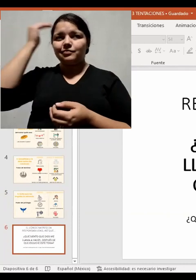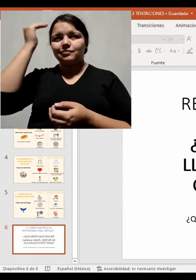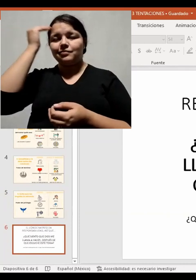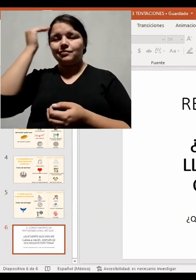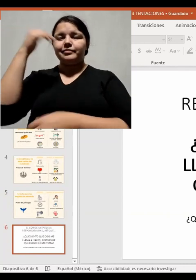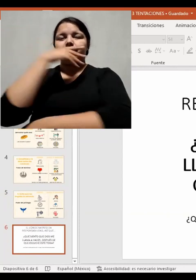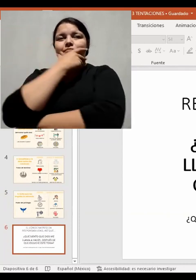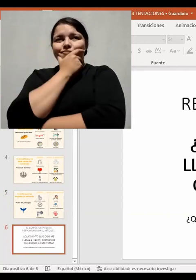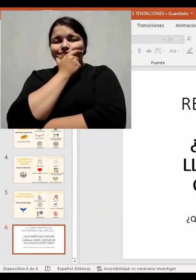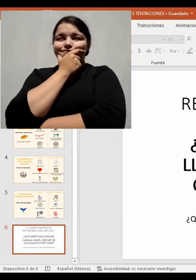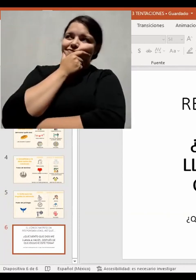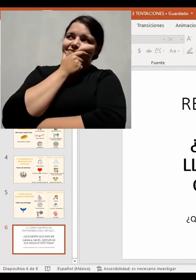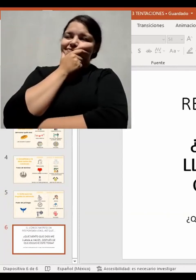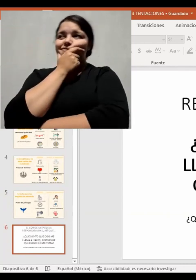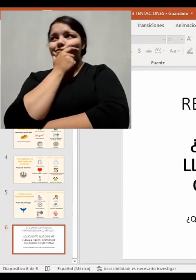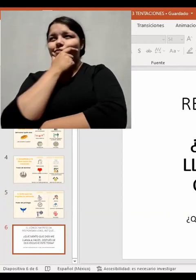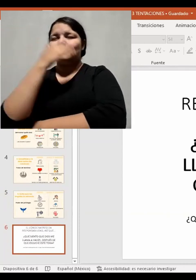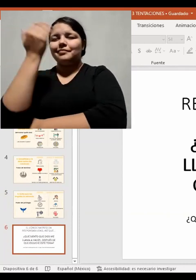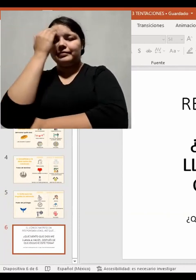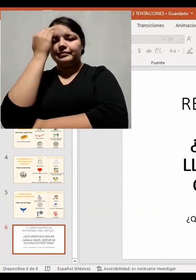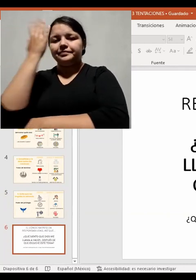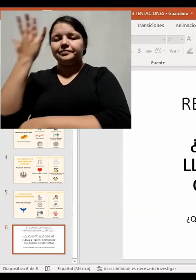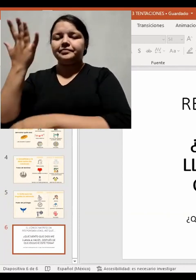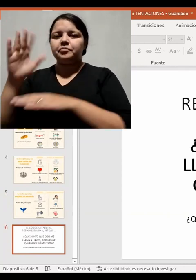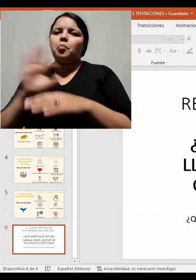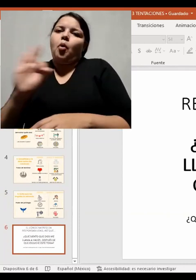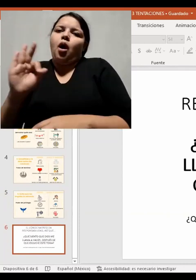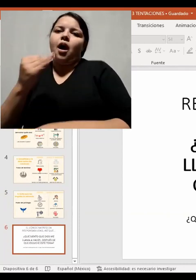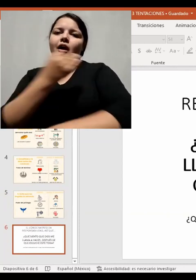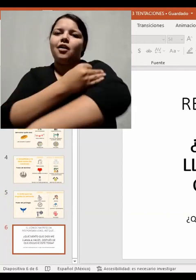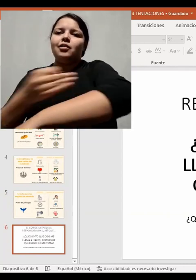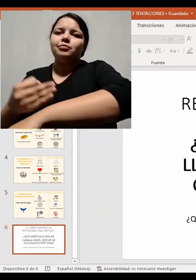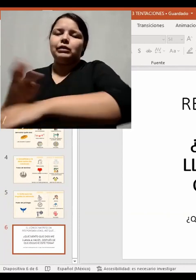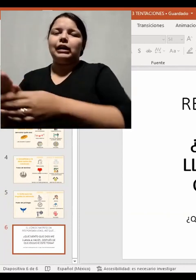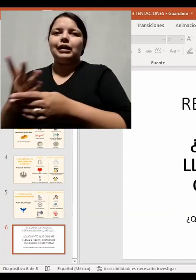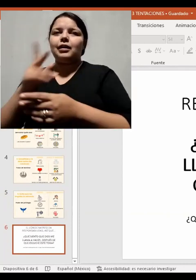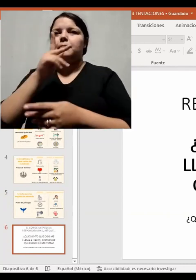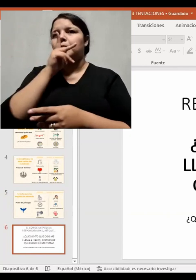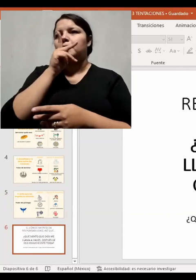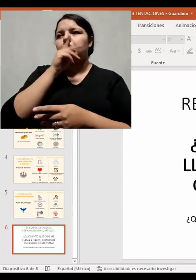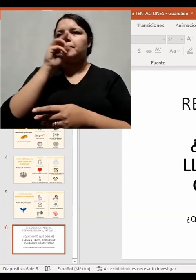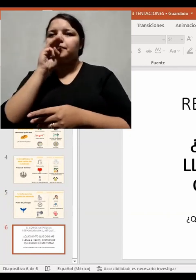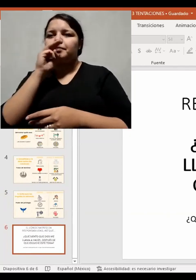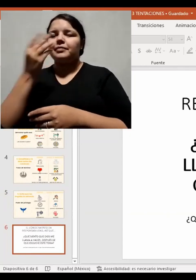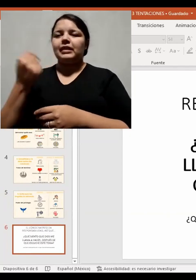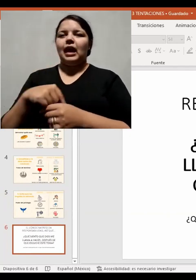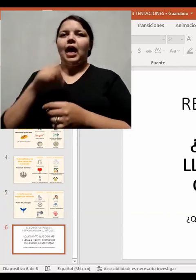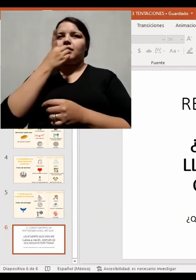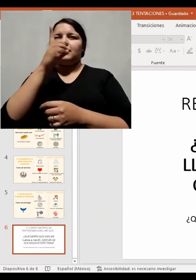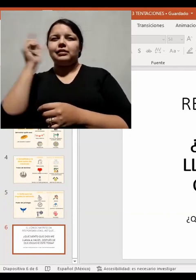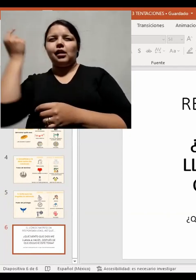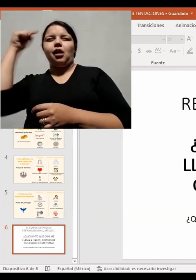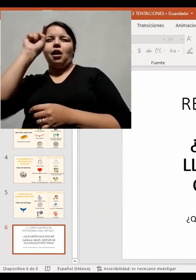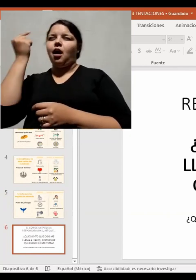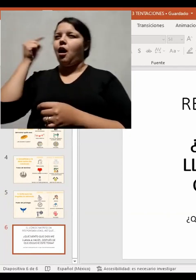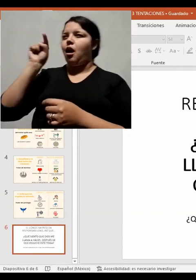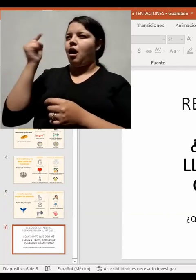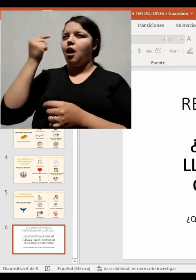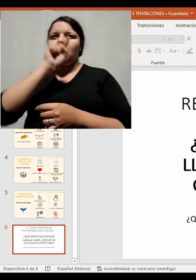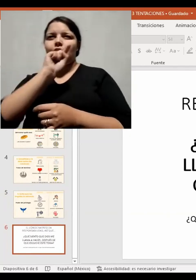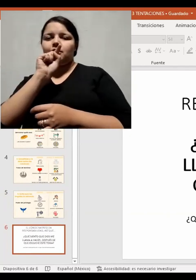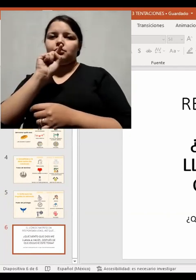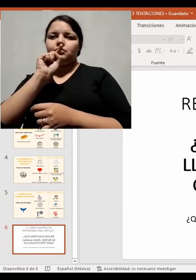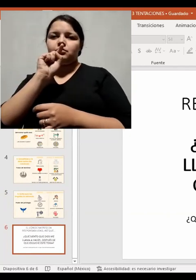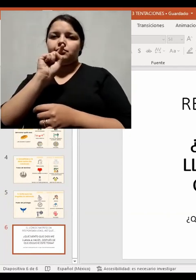pareja, a su familia, a su mamá, a quien ustedes quieran, pero el conocimiento también da responsabilidad.